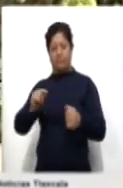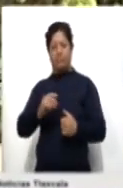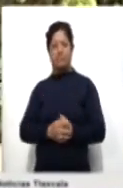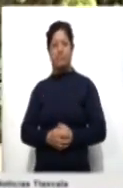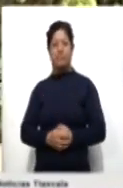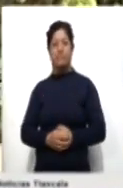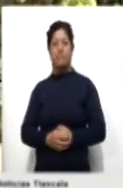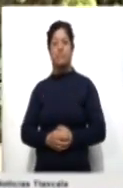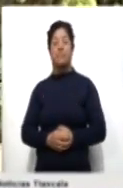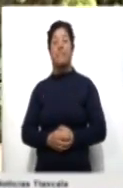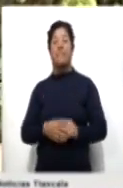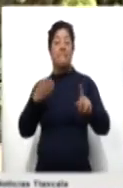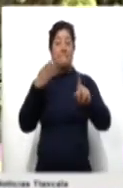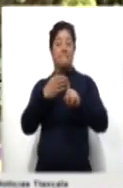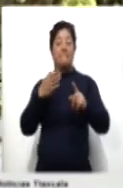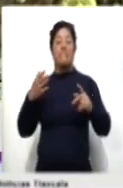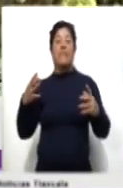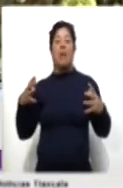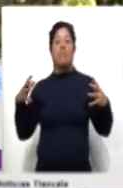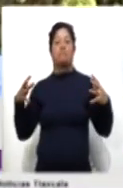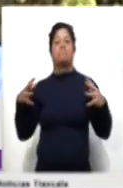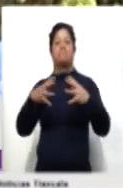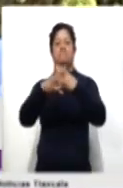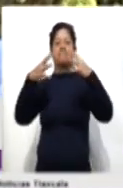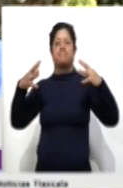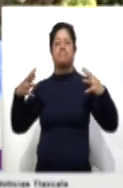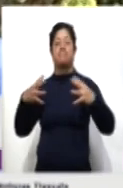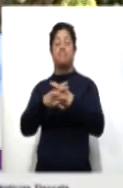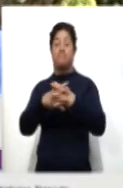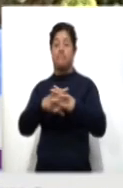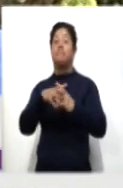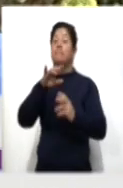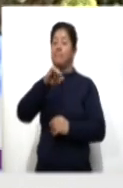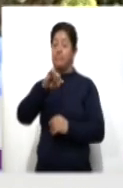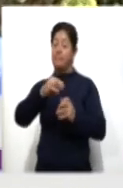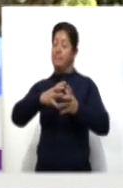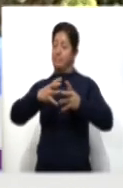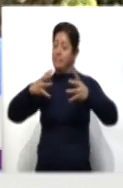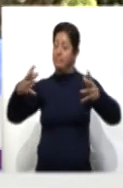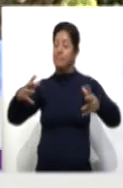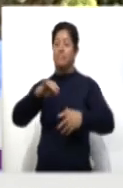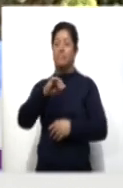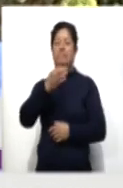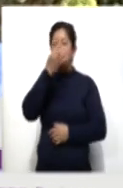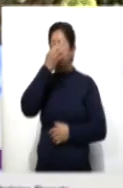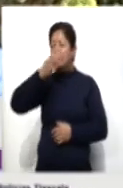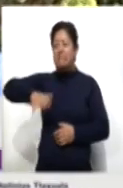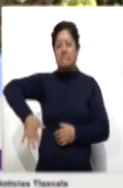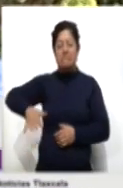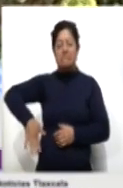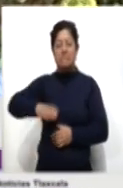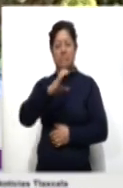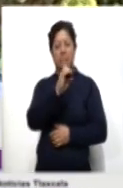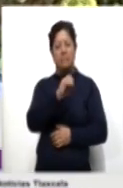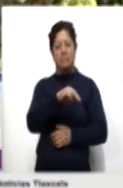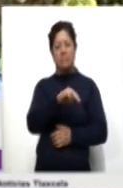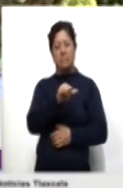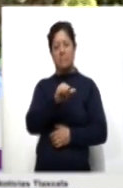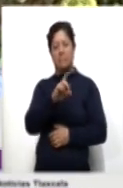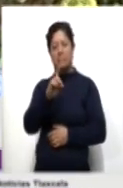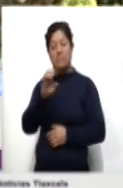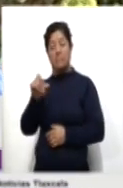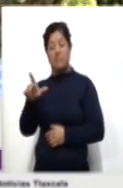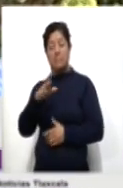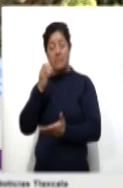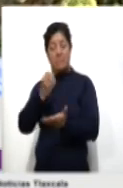el ámbito de combates sí ha crecido, tal es el reciente Juegos Nacionales con Ae, donde obtuvieron un oro y